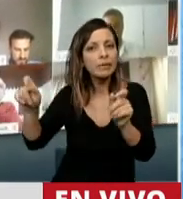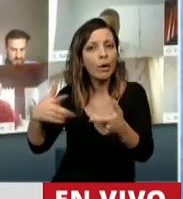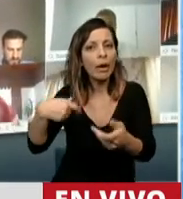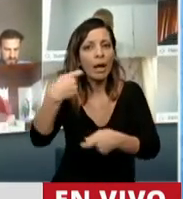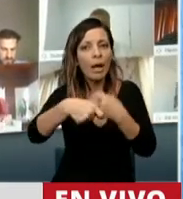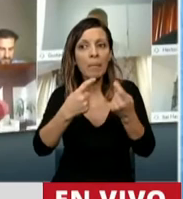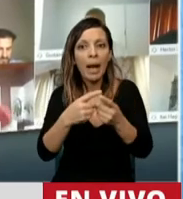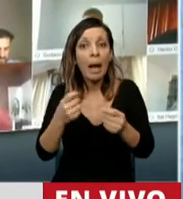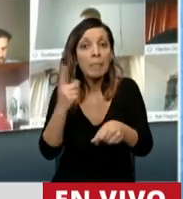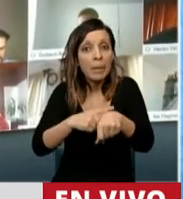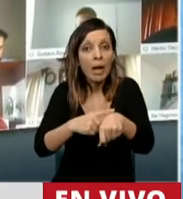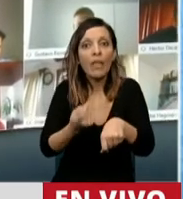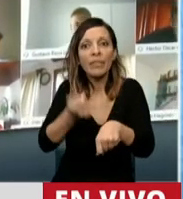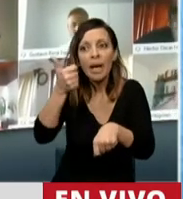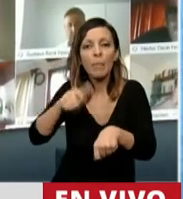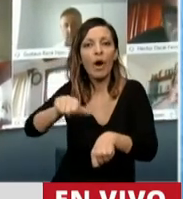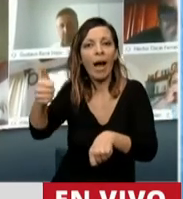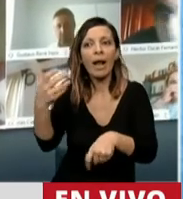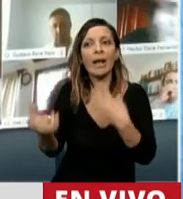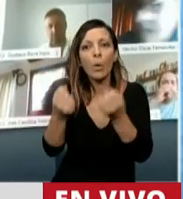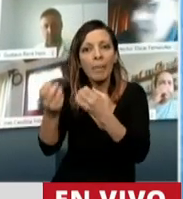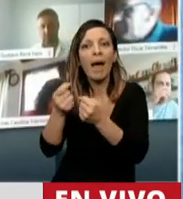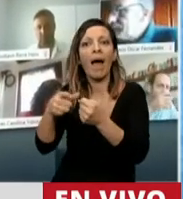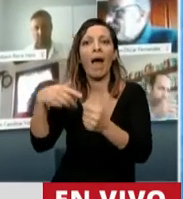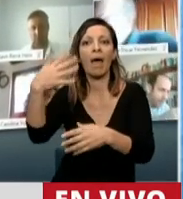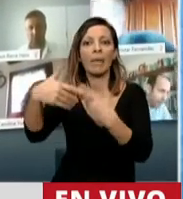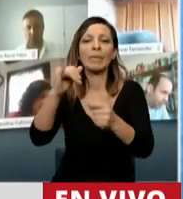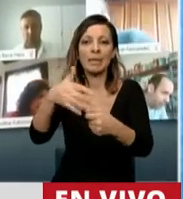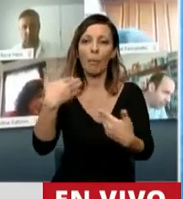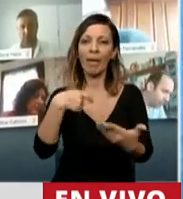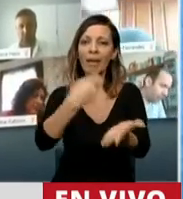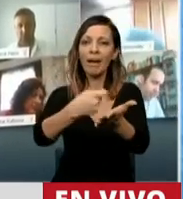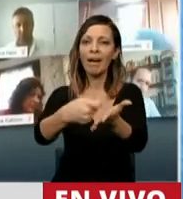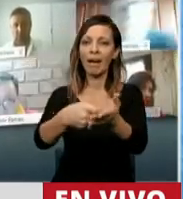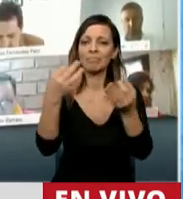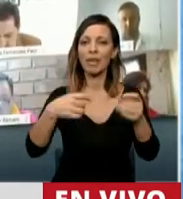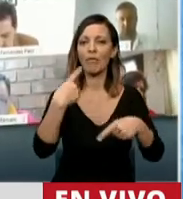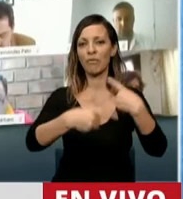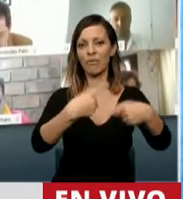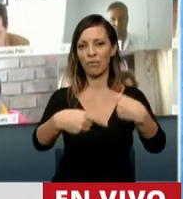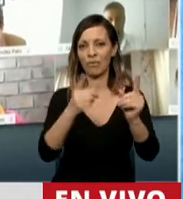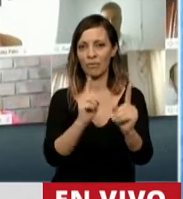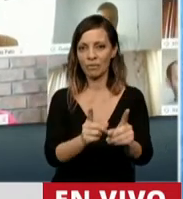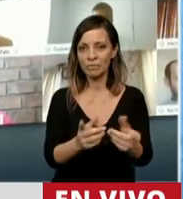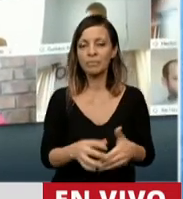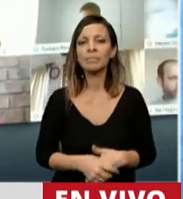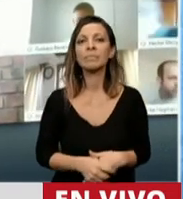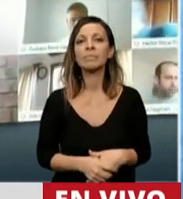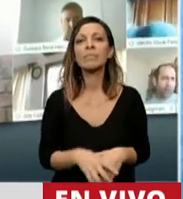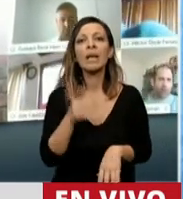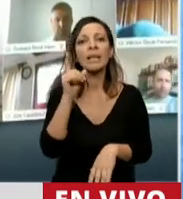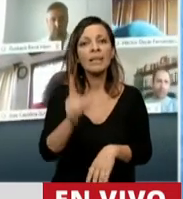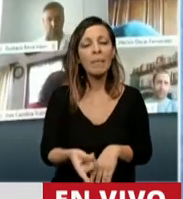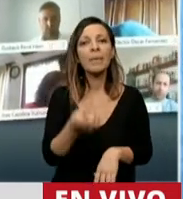puedan recuperarse y hacer frente a esta obligación con mayor certidumbre. Es insuficiente